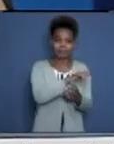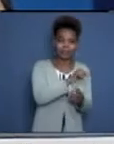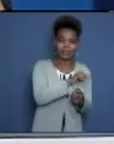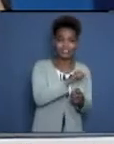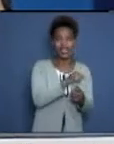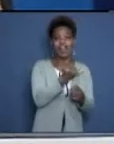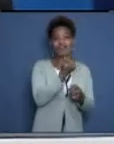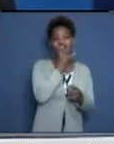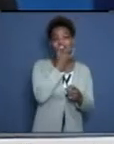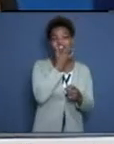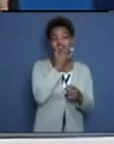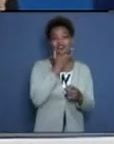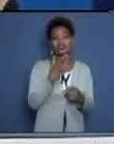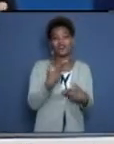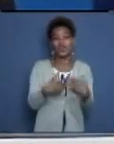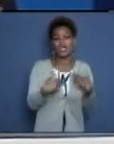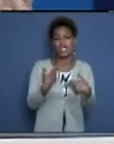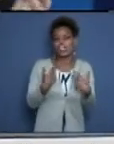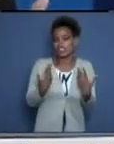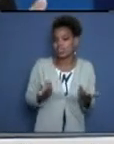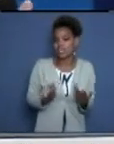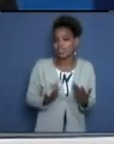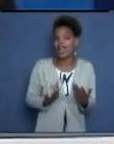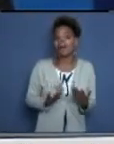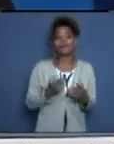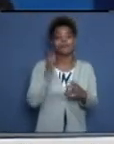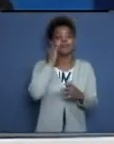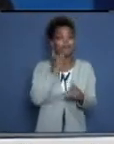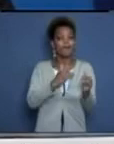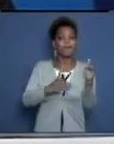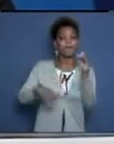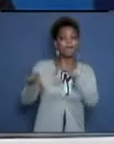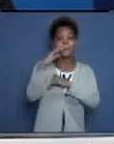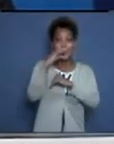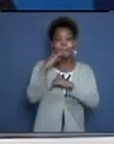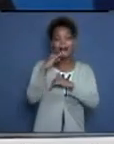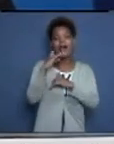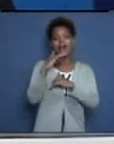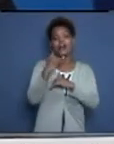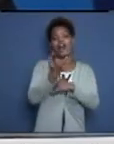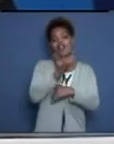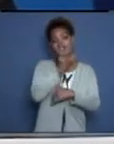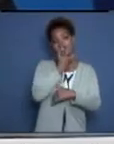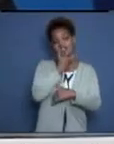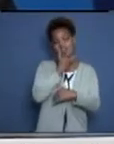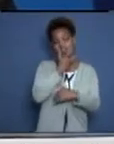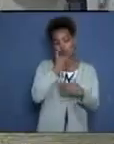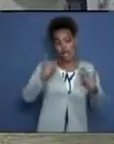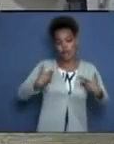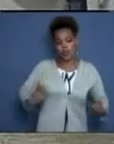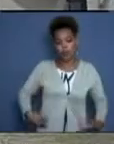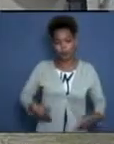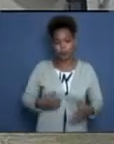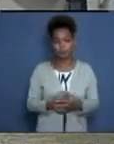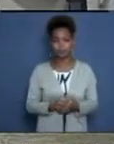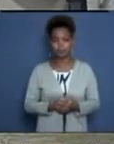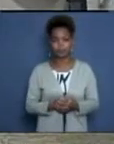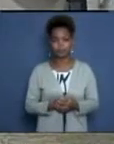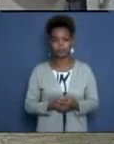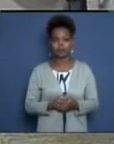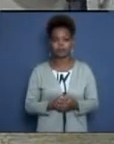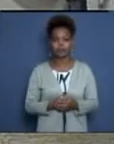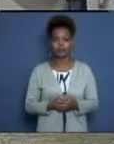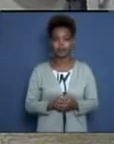lo que podemos es potenciar difusión, daño de estos dos órganos, y eso contribuye a que la persona pueda agravarse. Y lo otro que ha